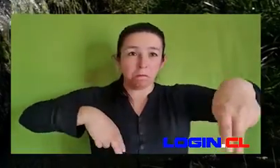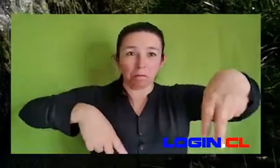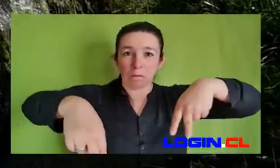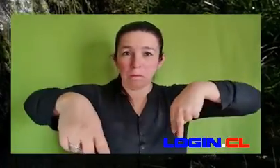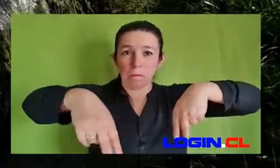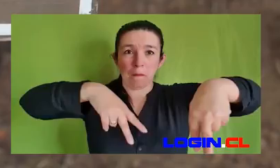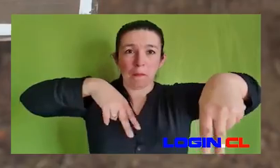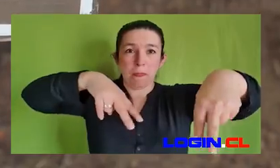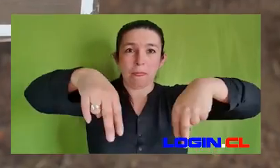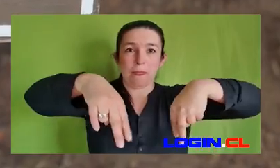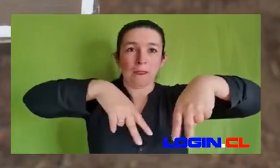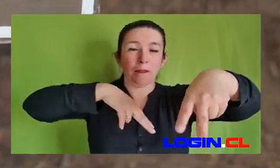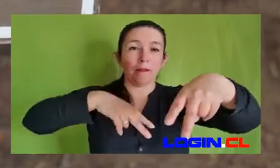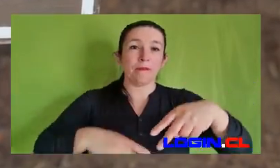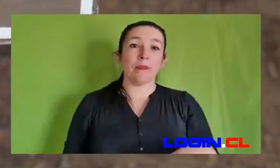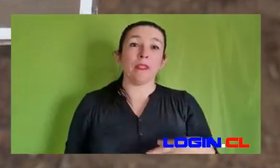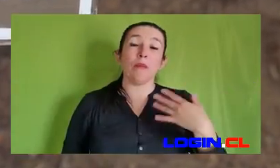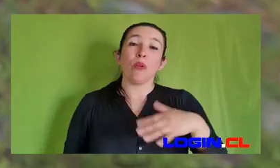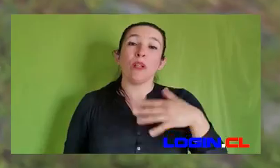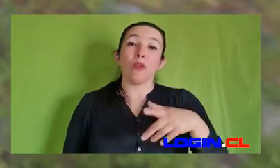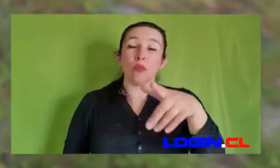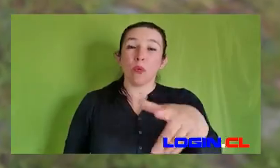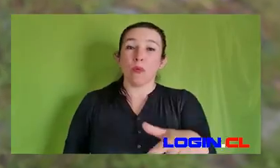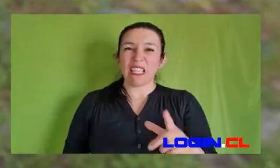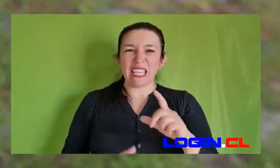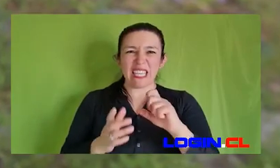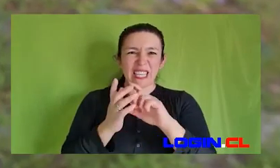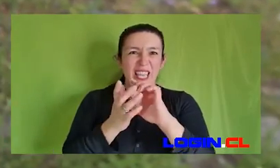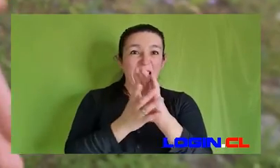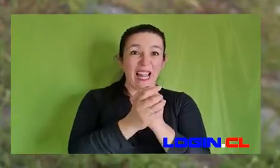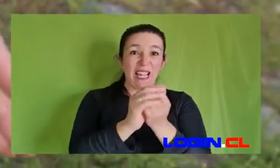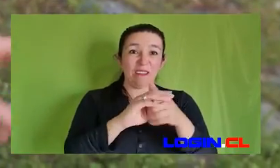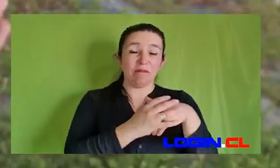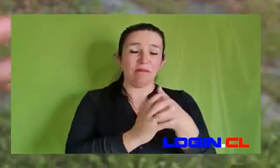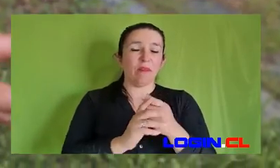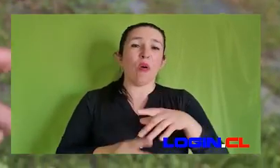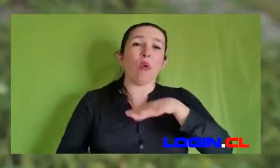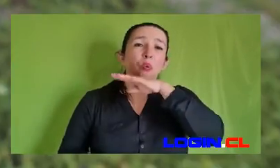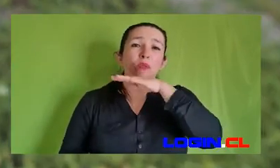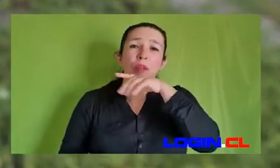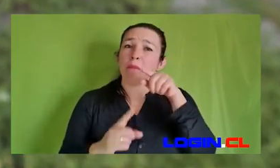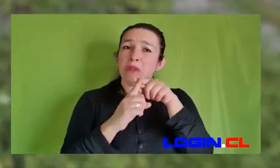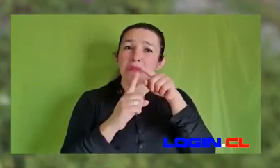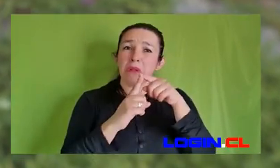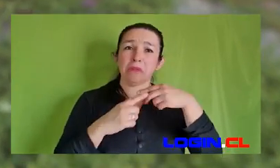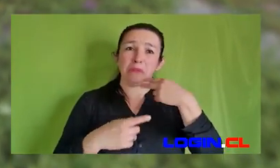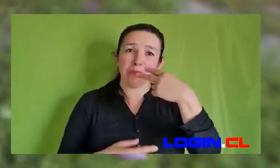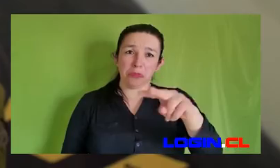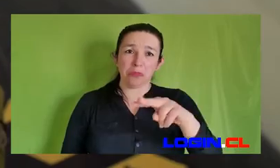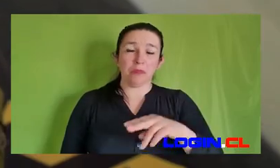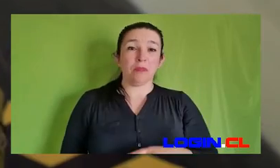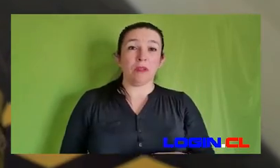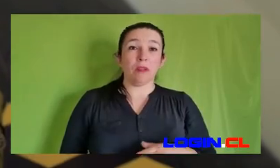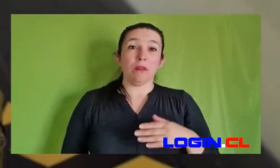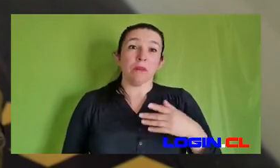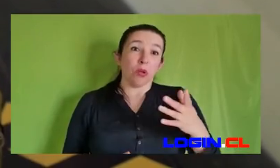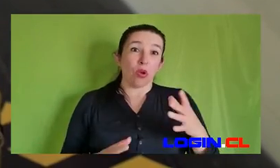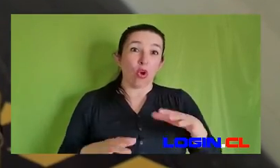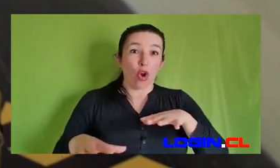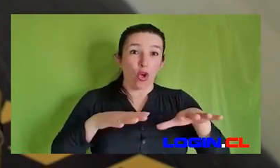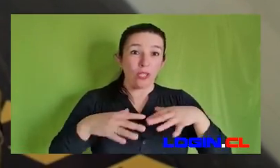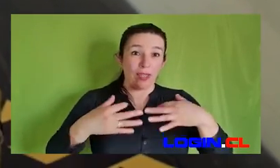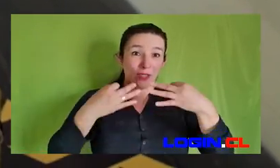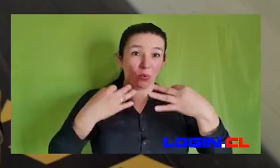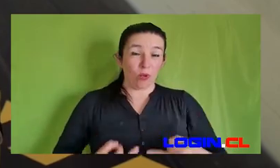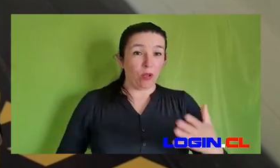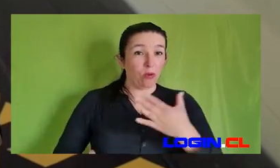que circulan por el mismo sector. Le recomendamos traer alcohol gel para usarlo periódicamente en áreas de uso común. En cuanto a